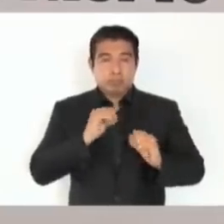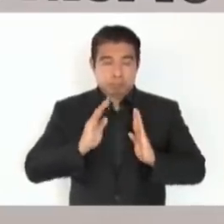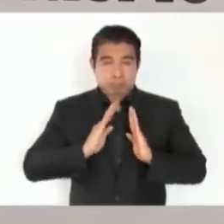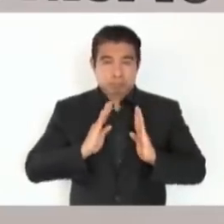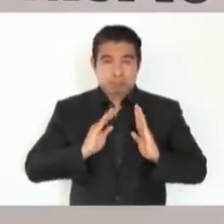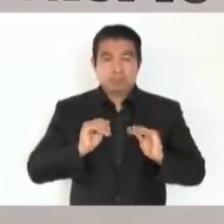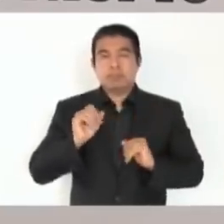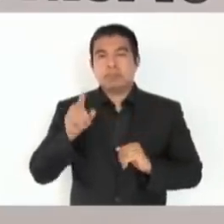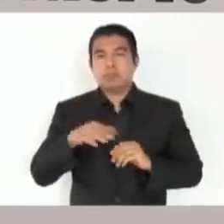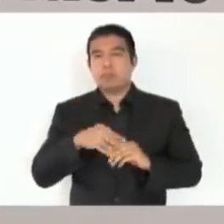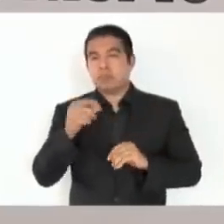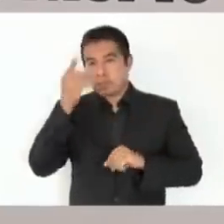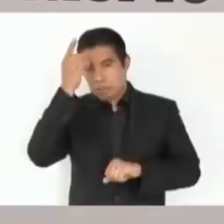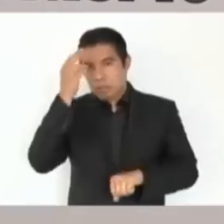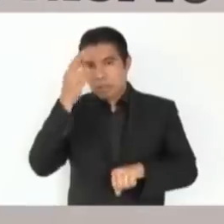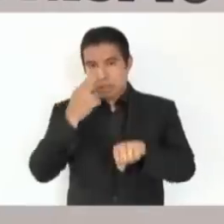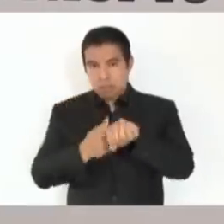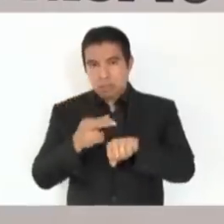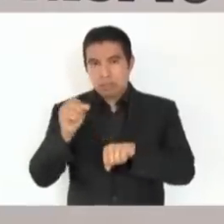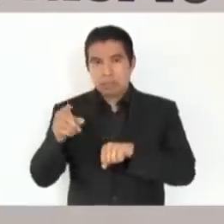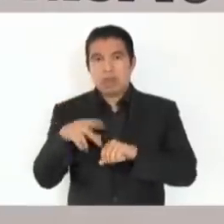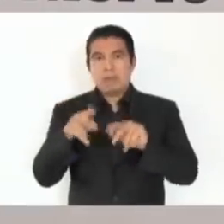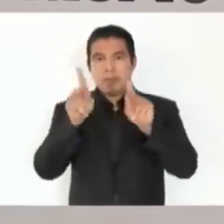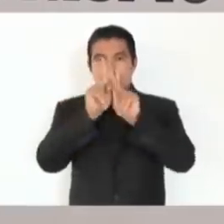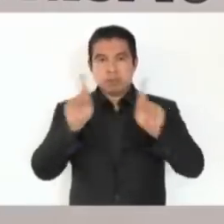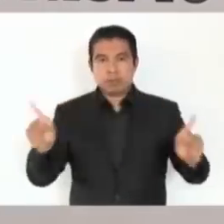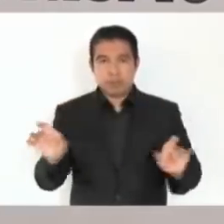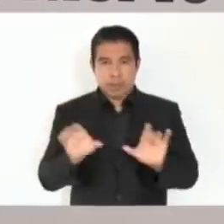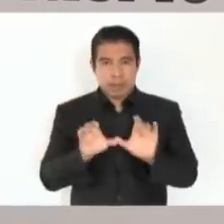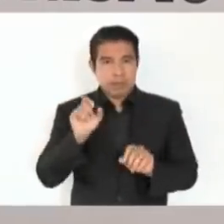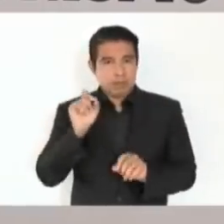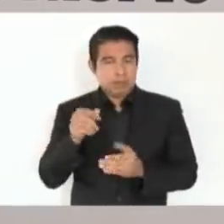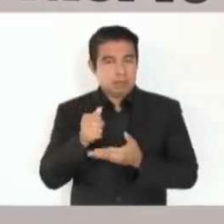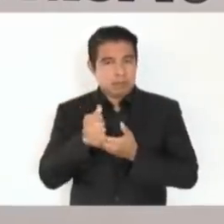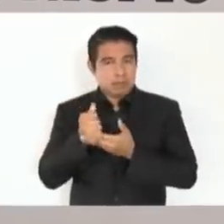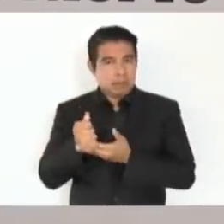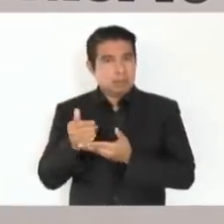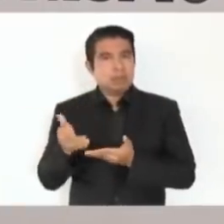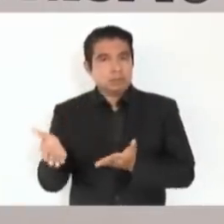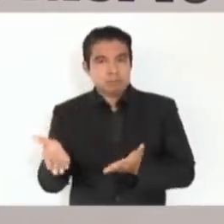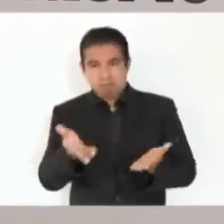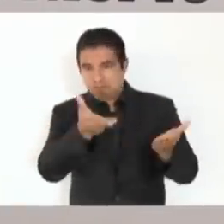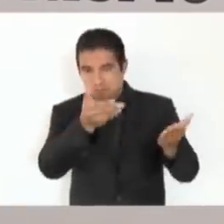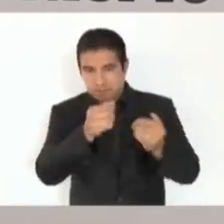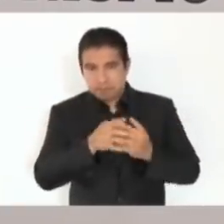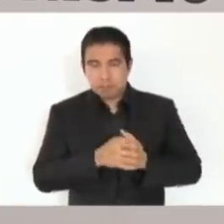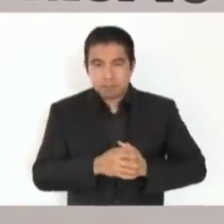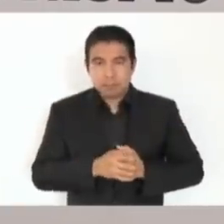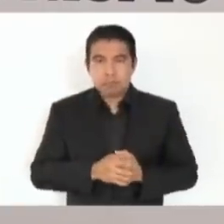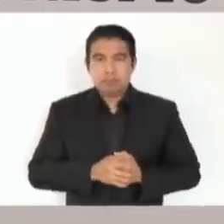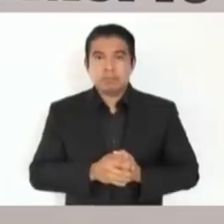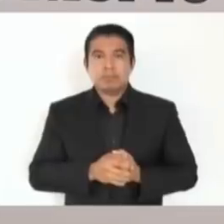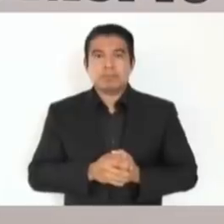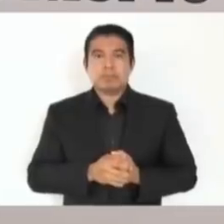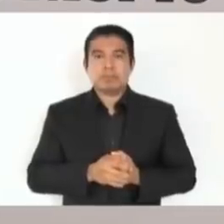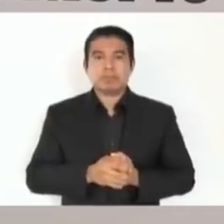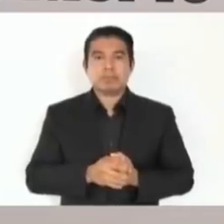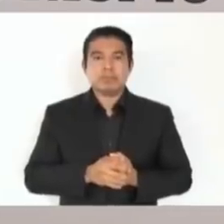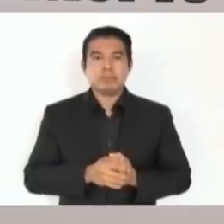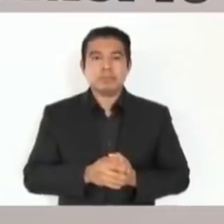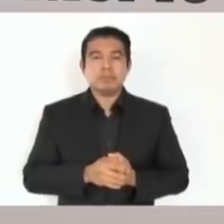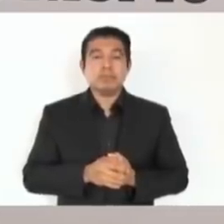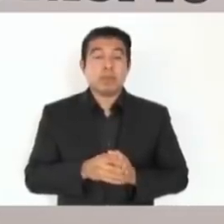directora de Protección Civil y en ese caso no fue